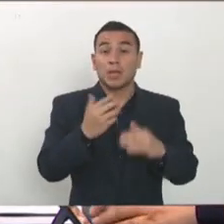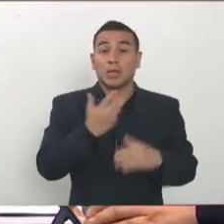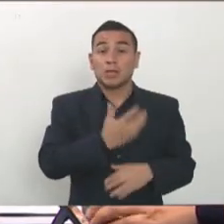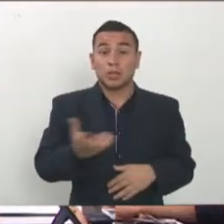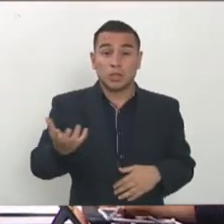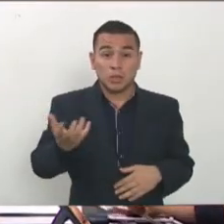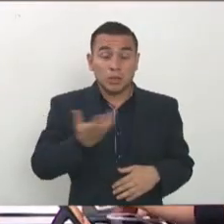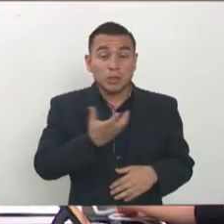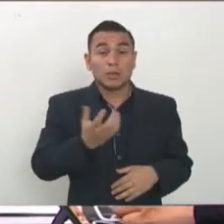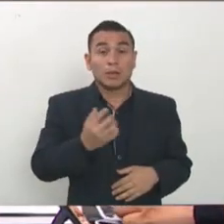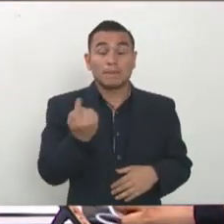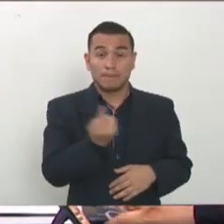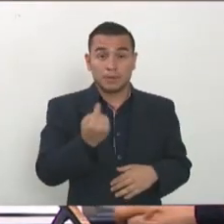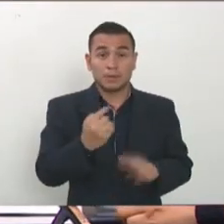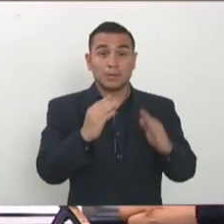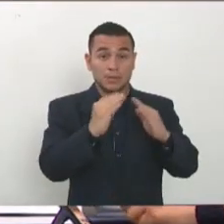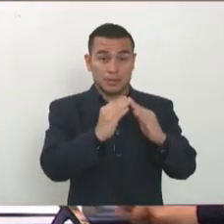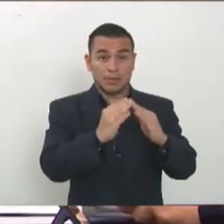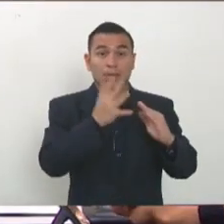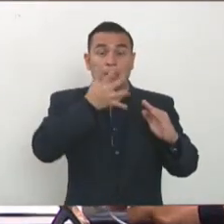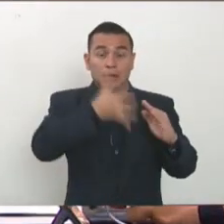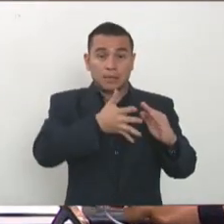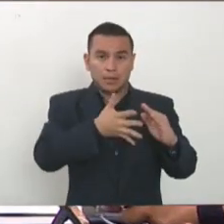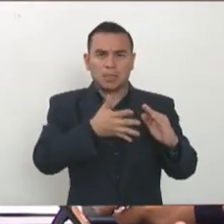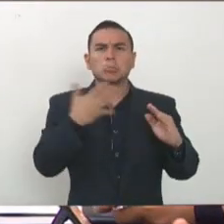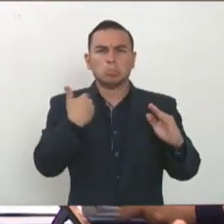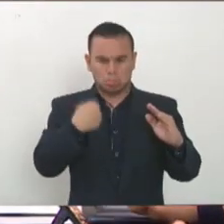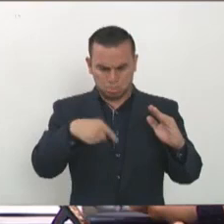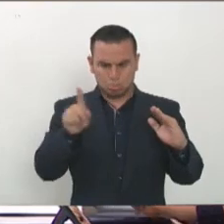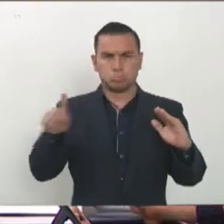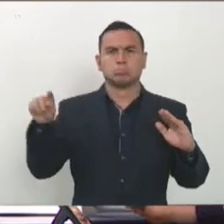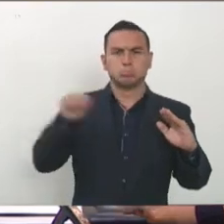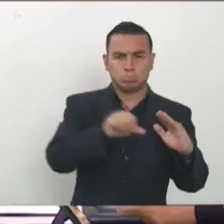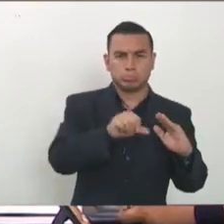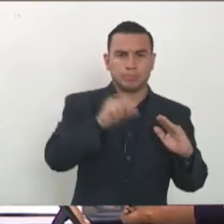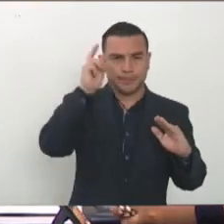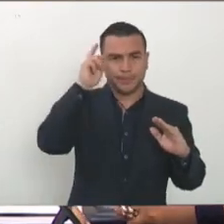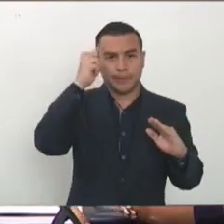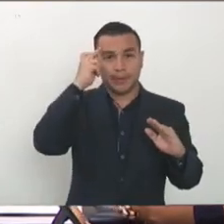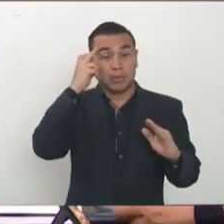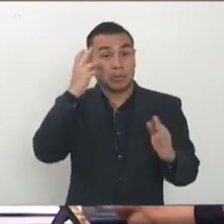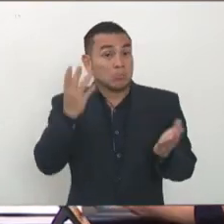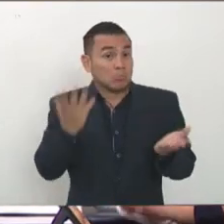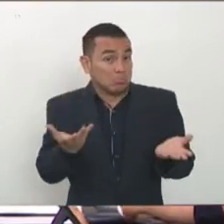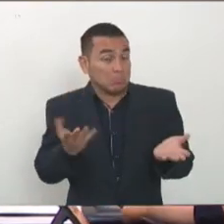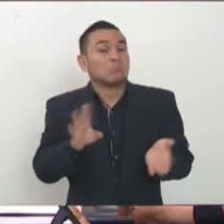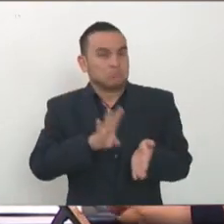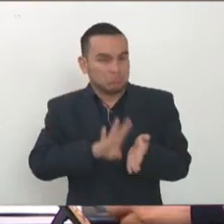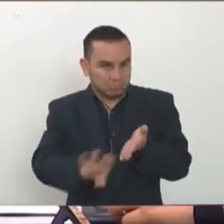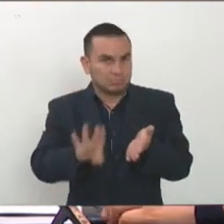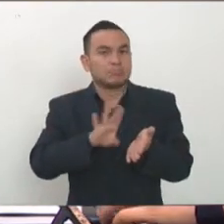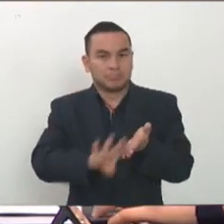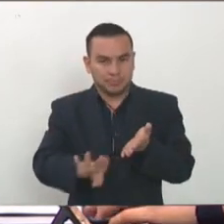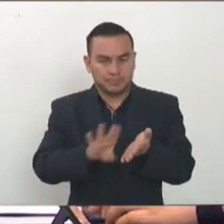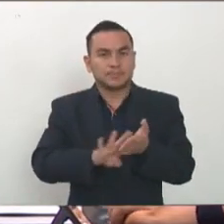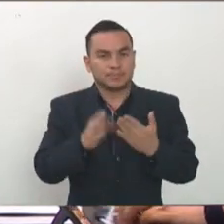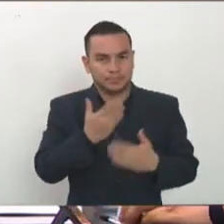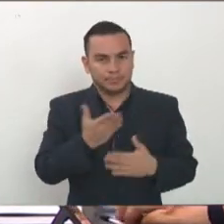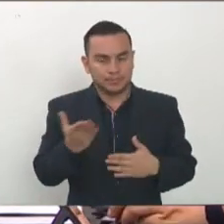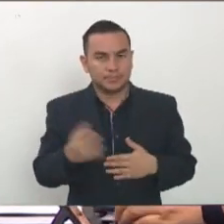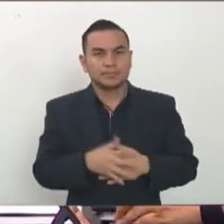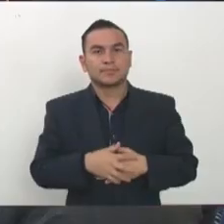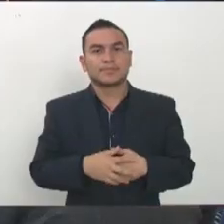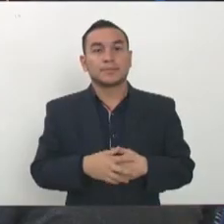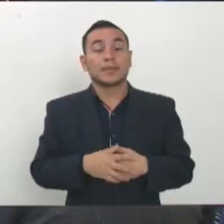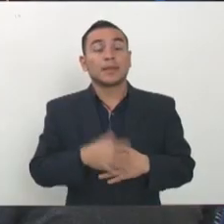sido enviadas a casa con salario por más que yo sé que los tiempos pueden estar difíciles pero si reciben el mismo salario que recibían pueden hacerle frente a sus recibos